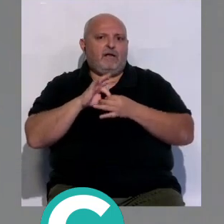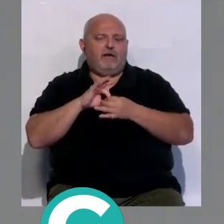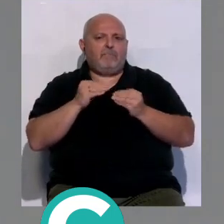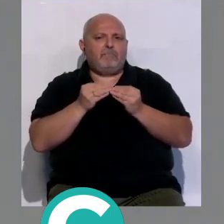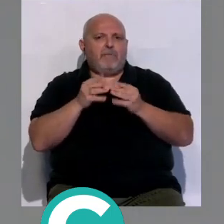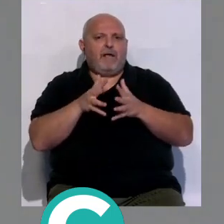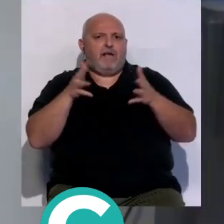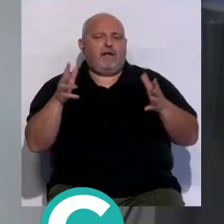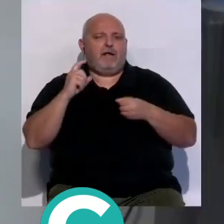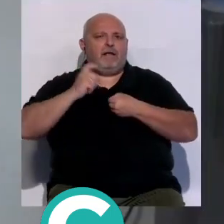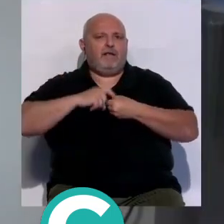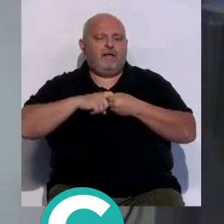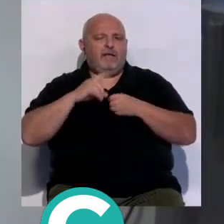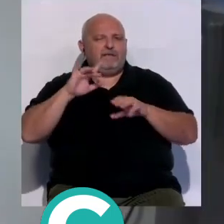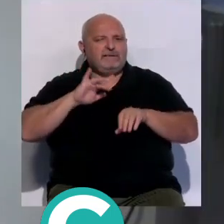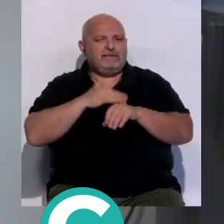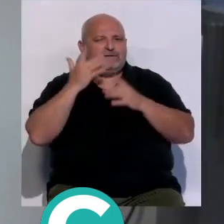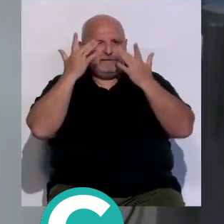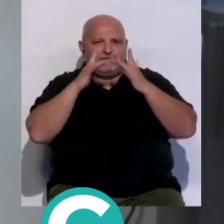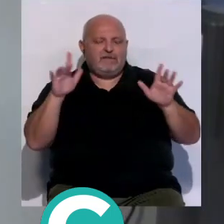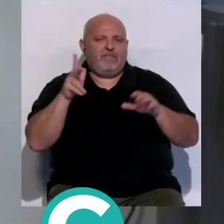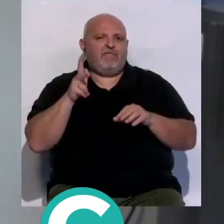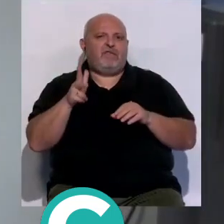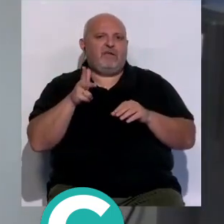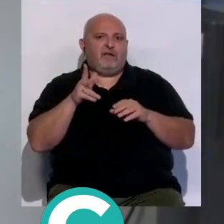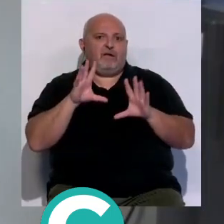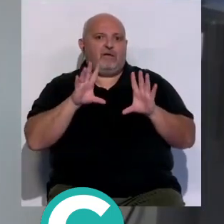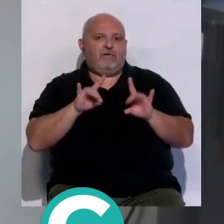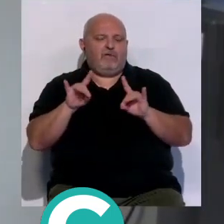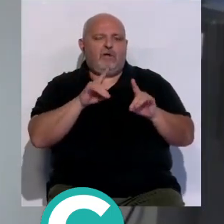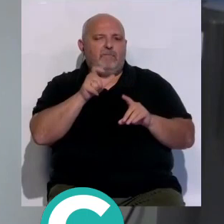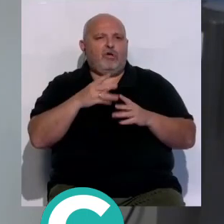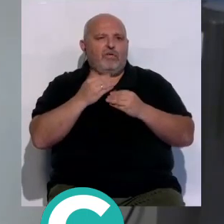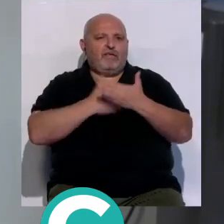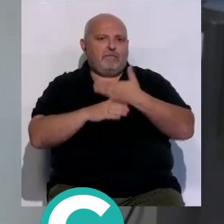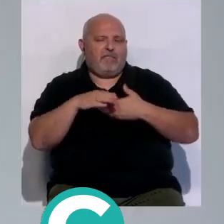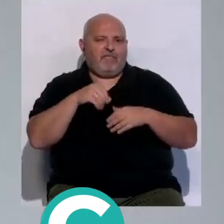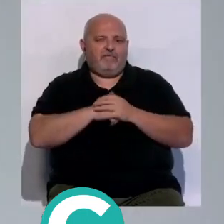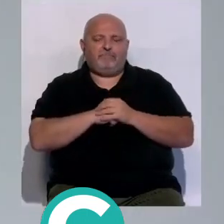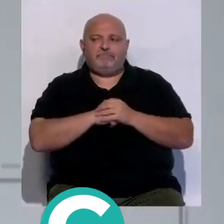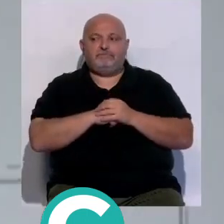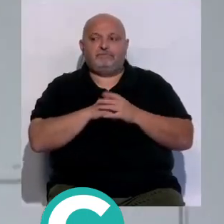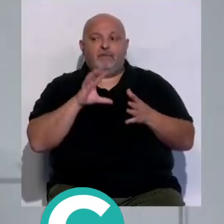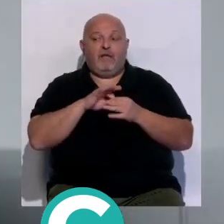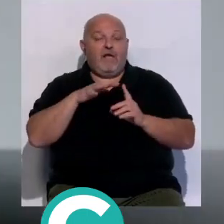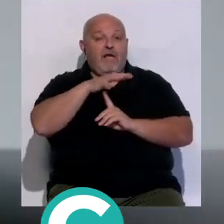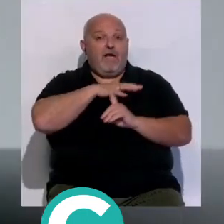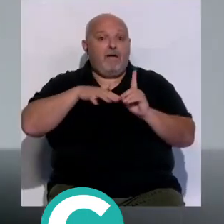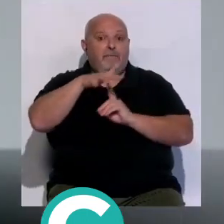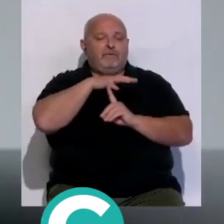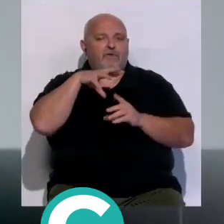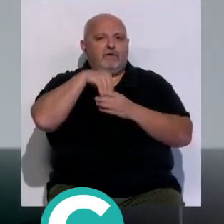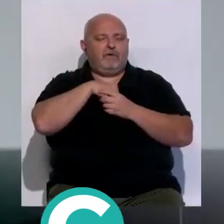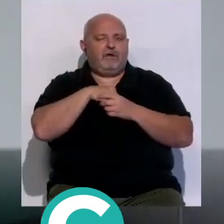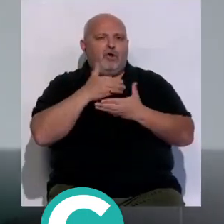fortalecer la participación sensibilización y los derechos en estas materias de las personas con discapacidad y en esos ámbitos en esos